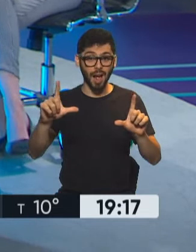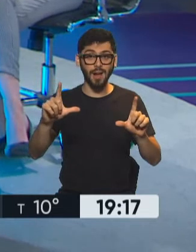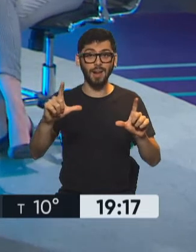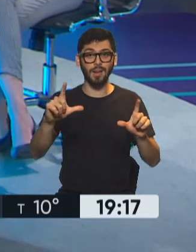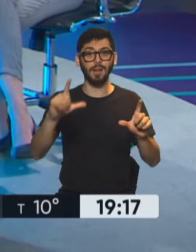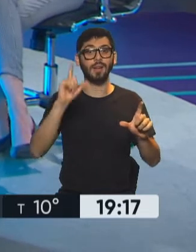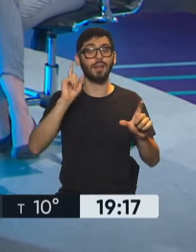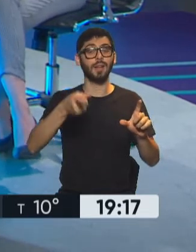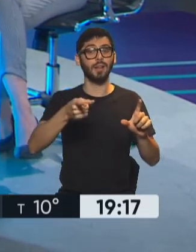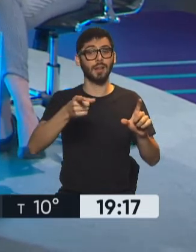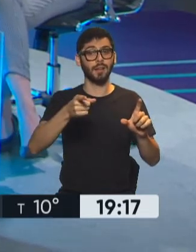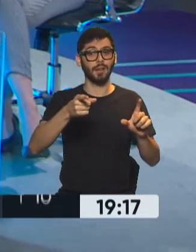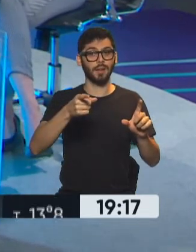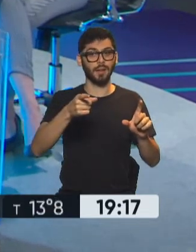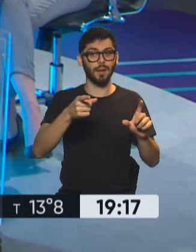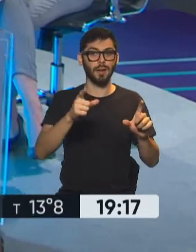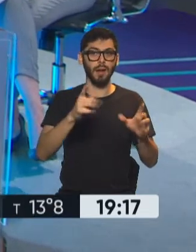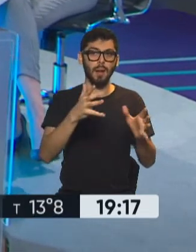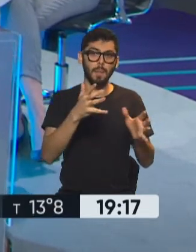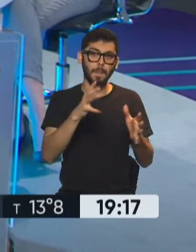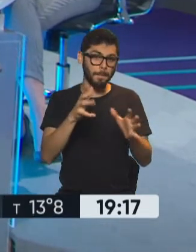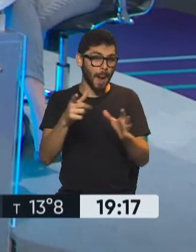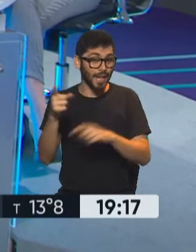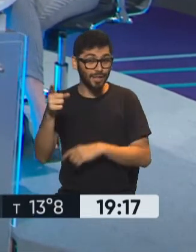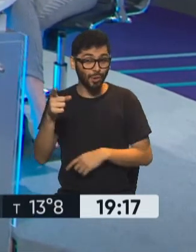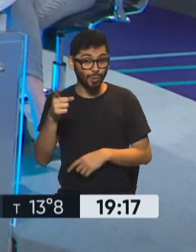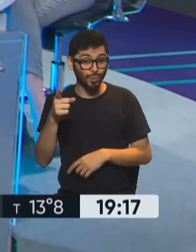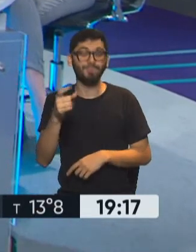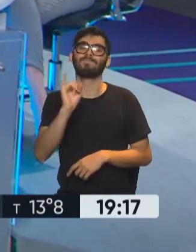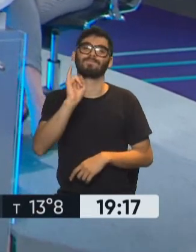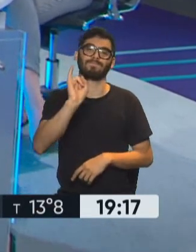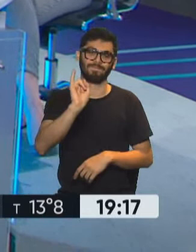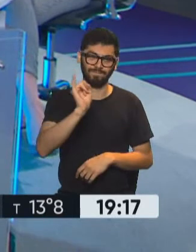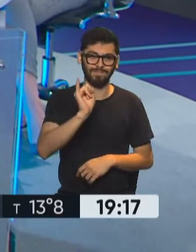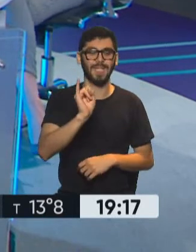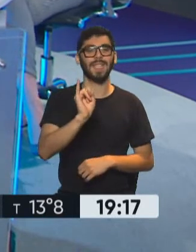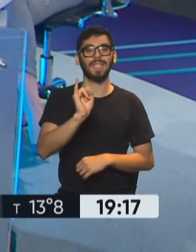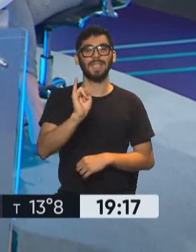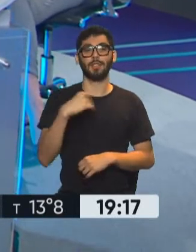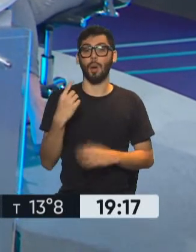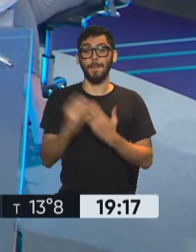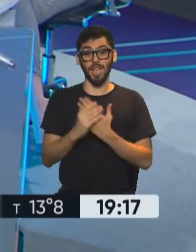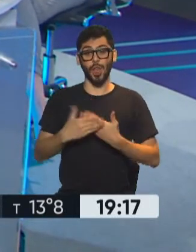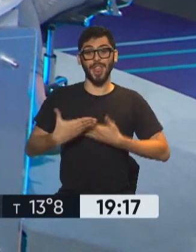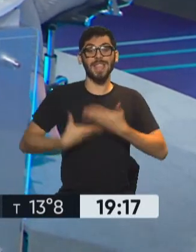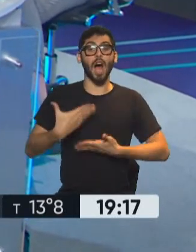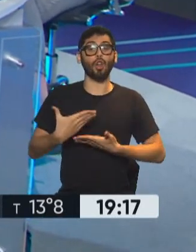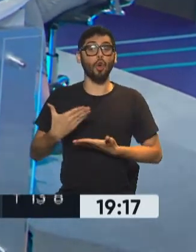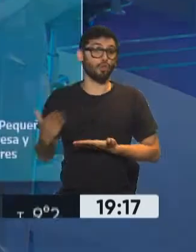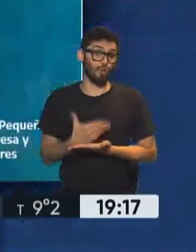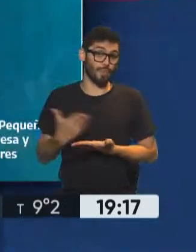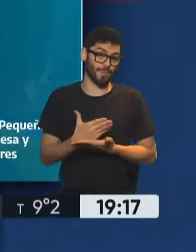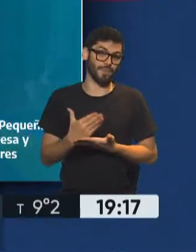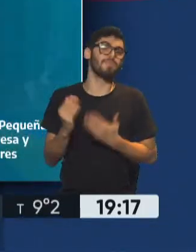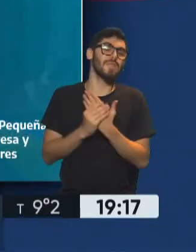tienen condiciones similares a lo que nos venís explicando. Sí, lo que hicimos desde el Ministerio de Desarrollo Productivo que conduce